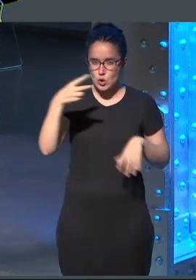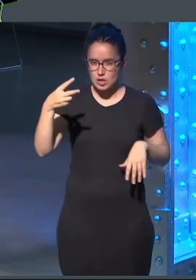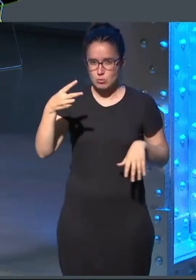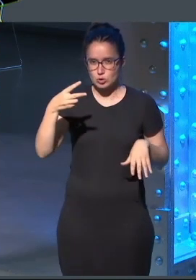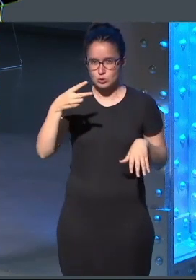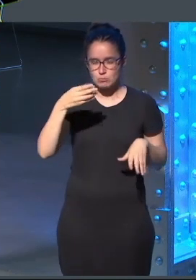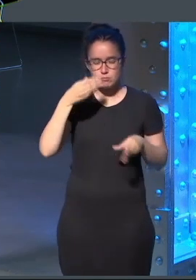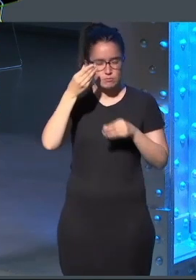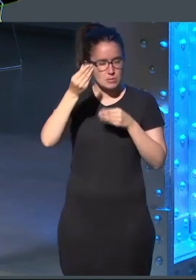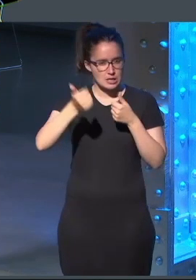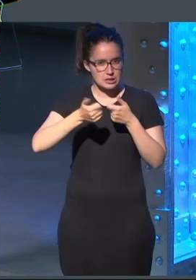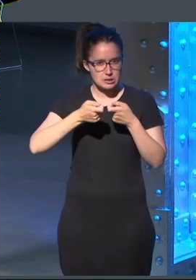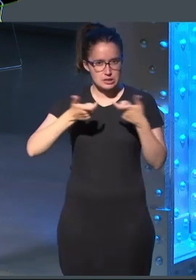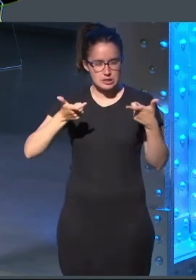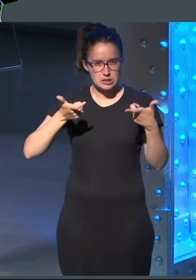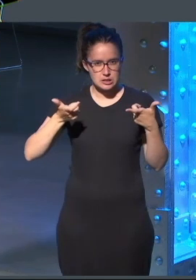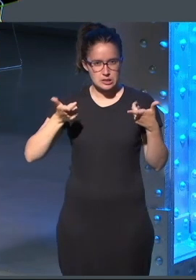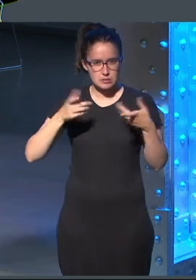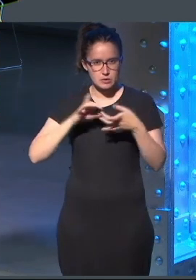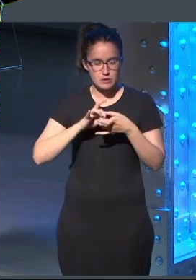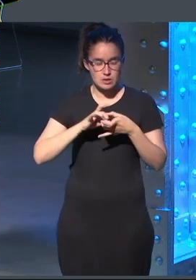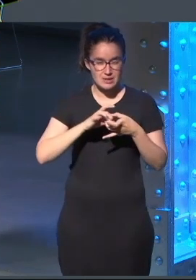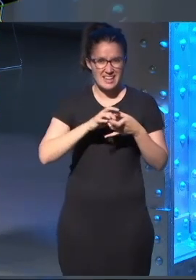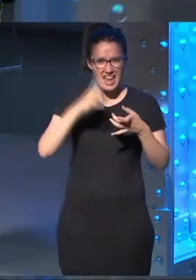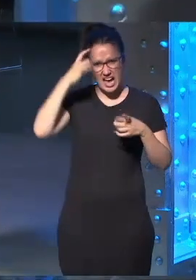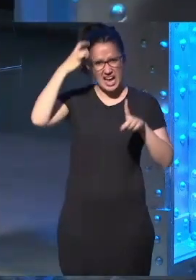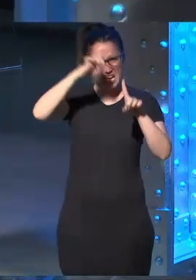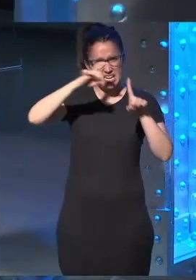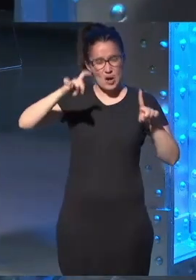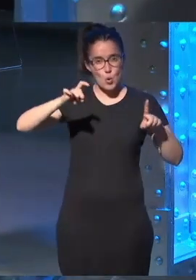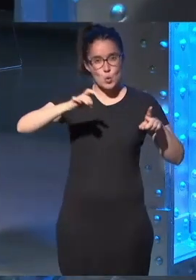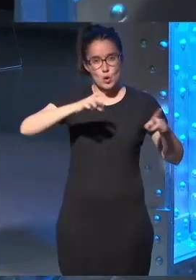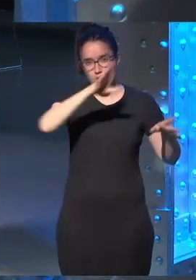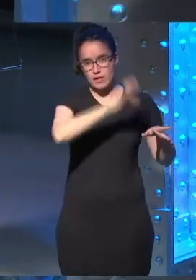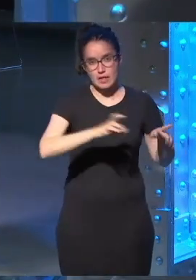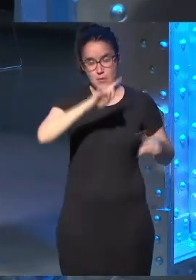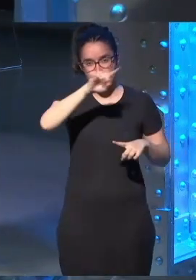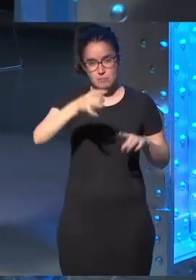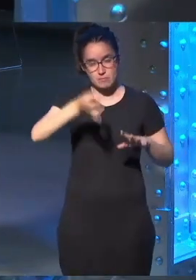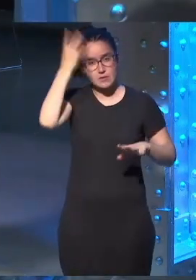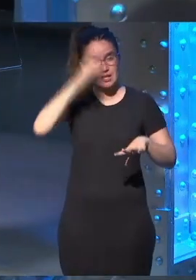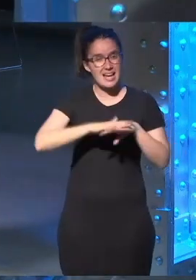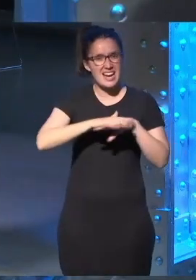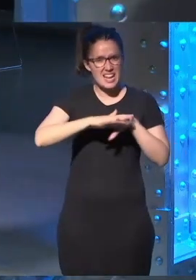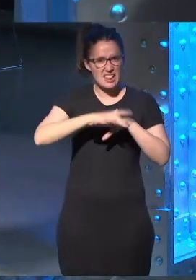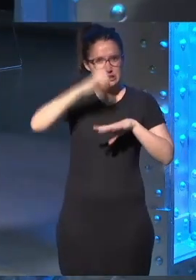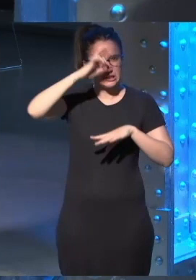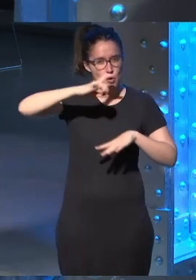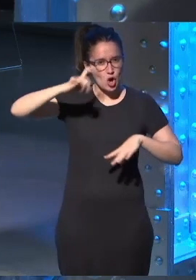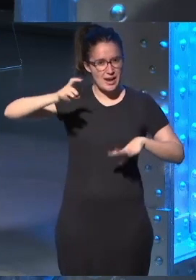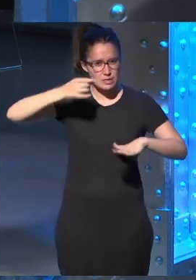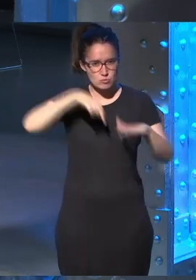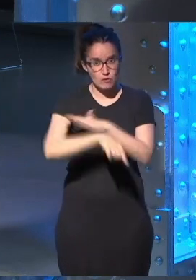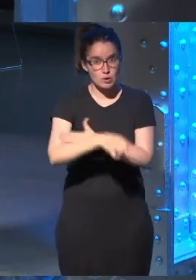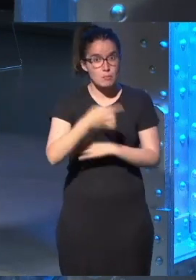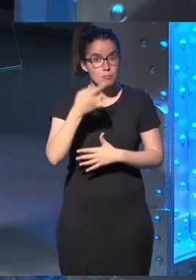estos algoritmos se inspiren más de la neurociencia. La primera ola de inspiración han sido las redes neuronales profundas y vemos lo